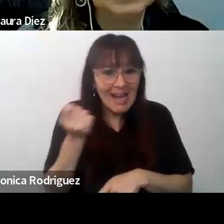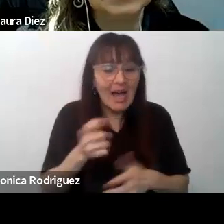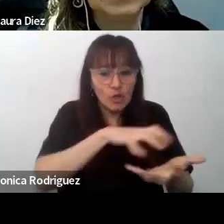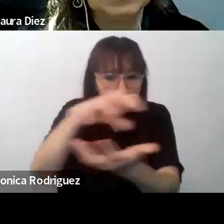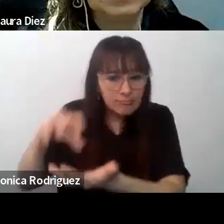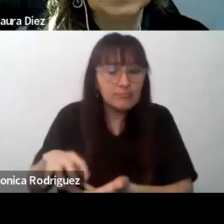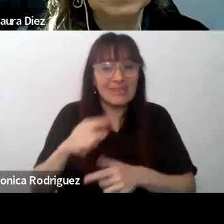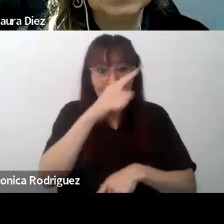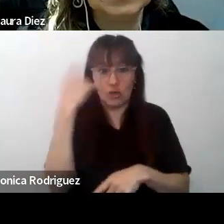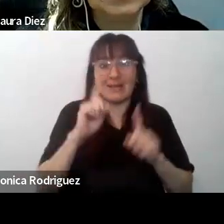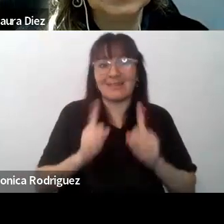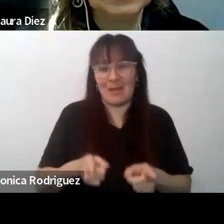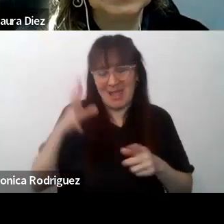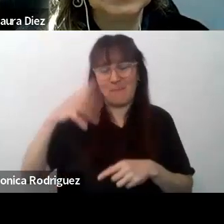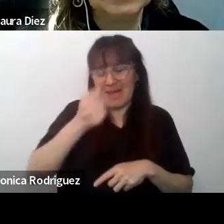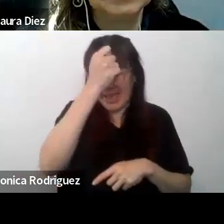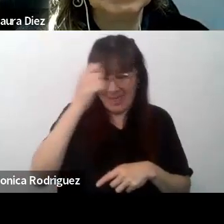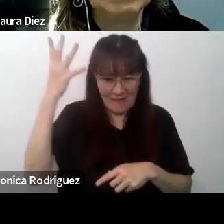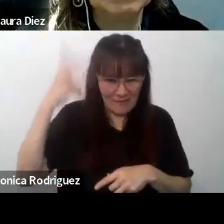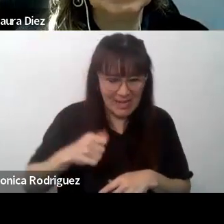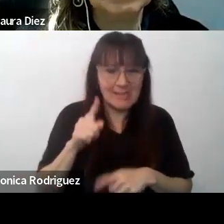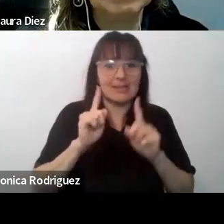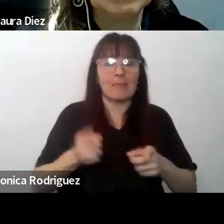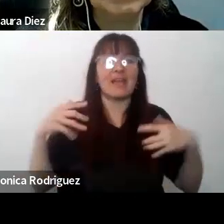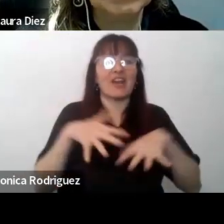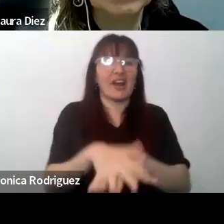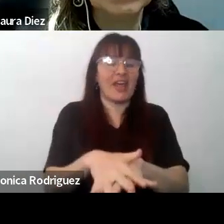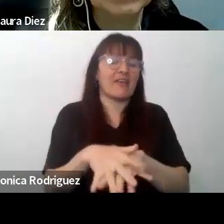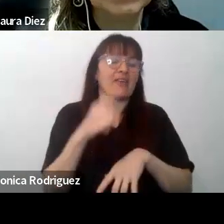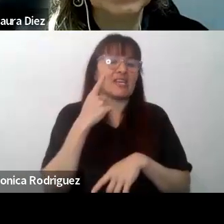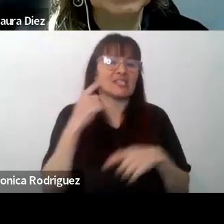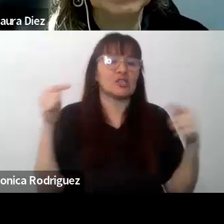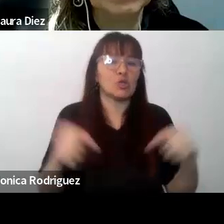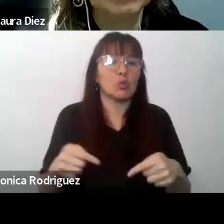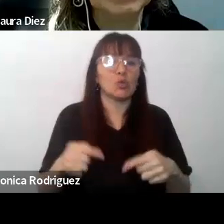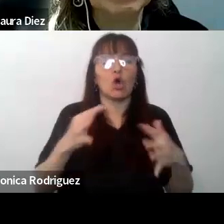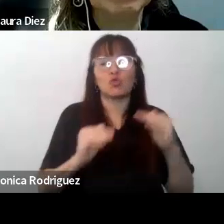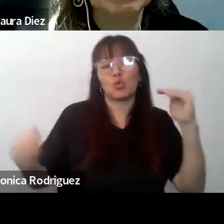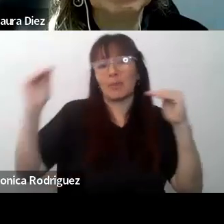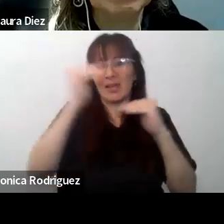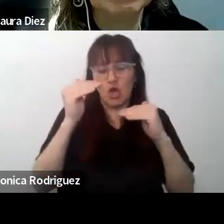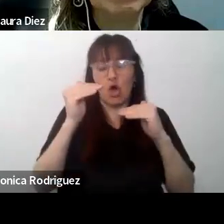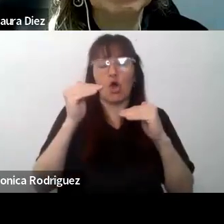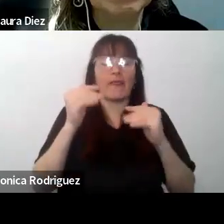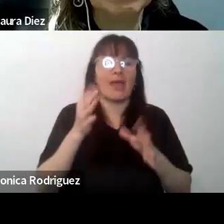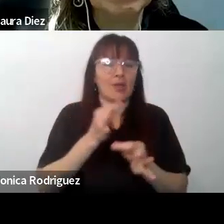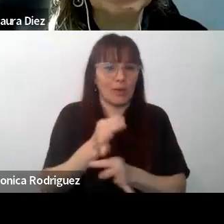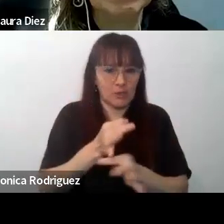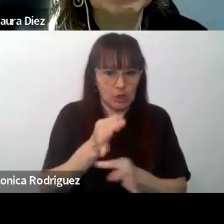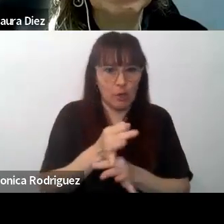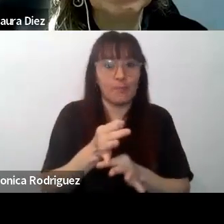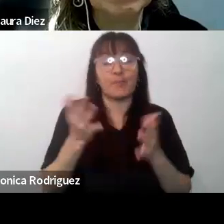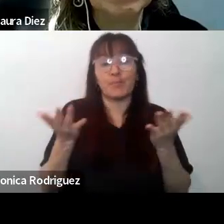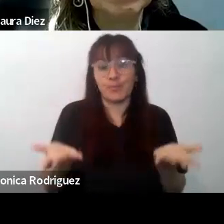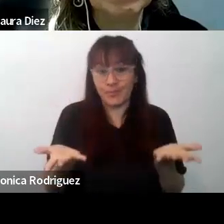también con la Embajada de Francia y la red de institutos superiores de profesorado de educación. Así que